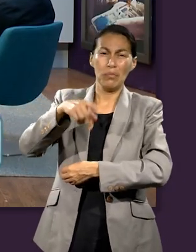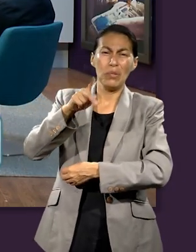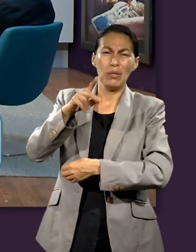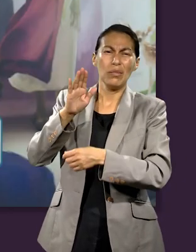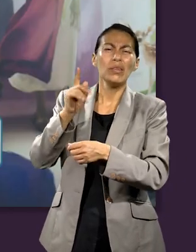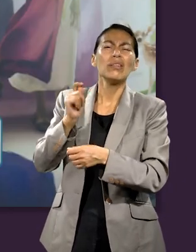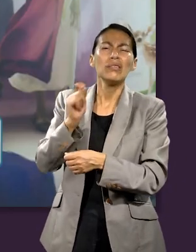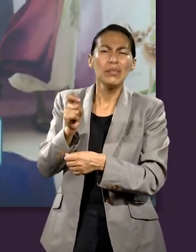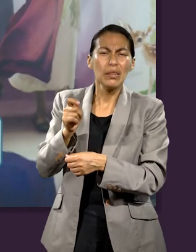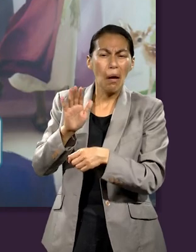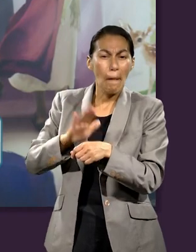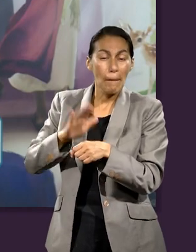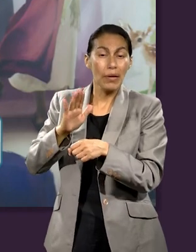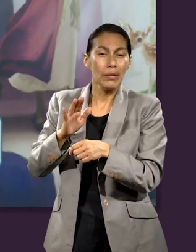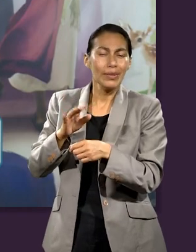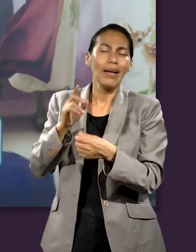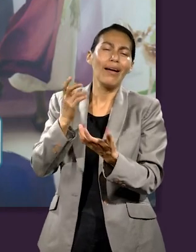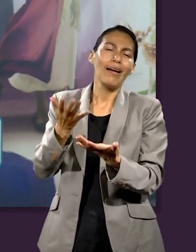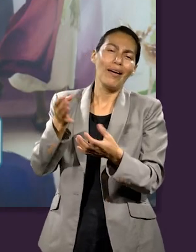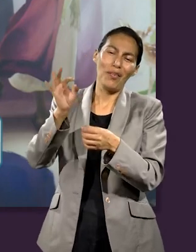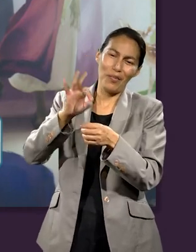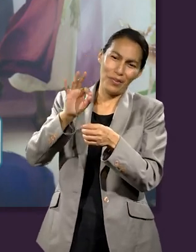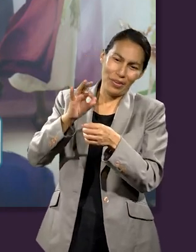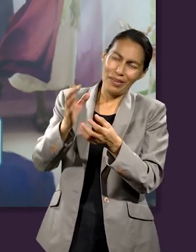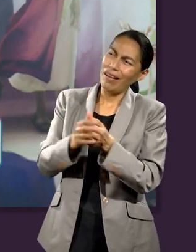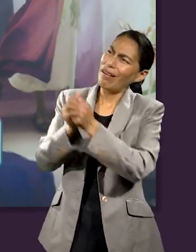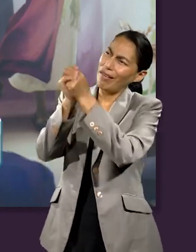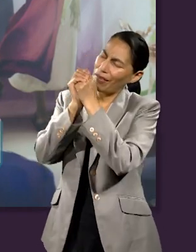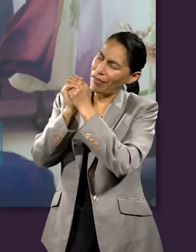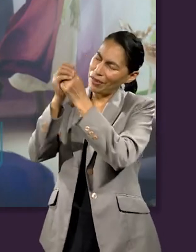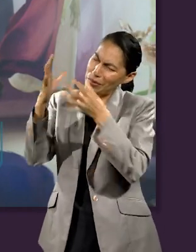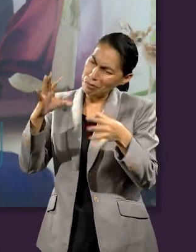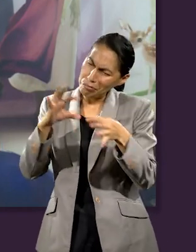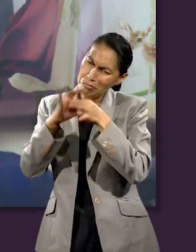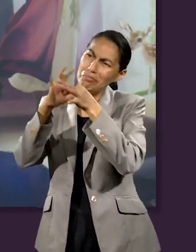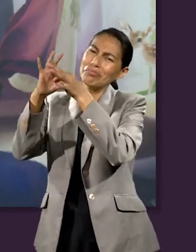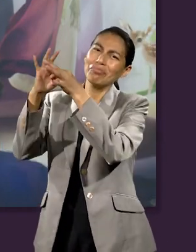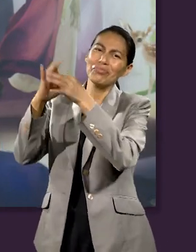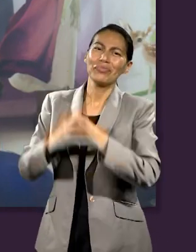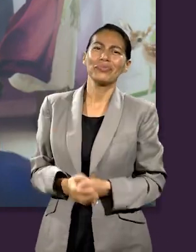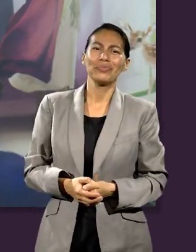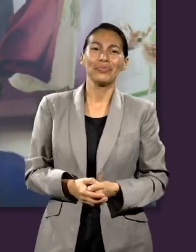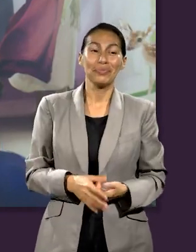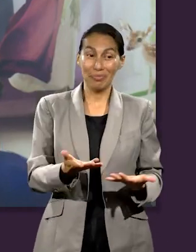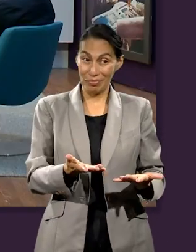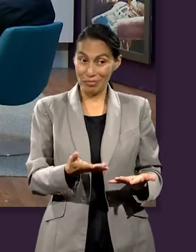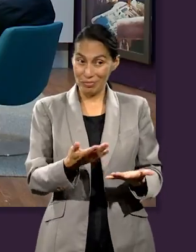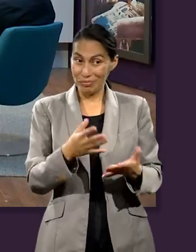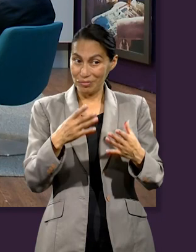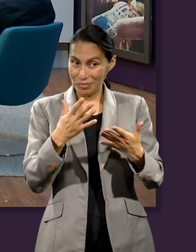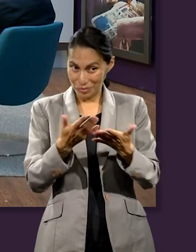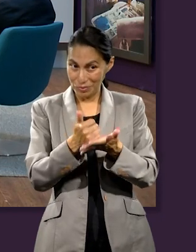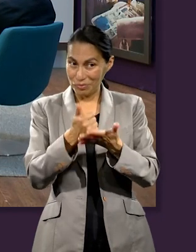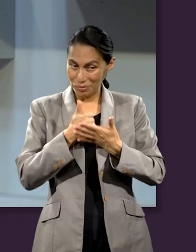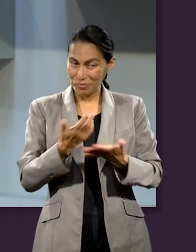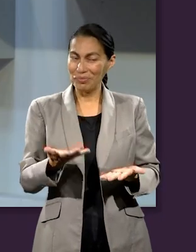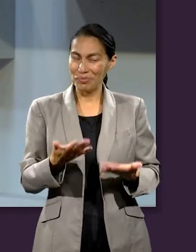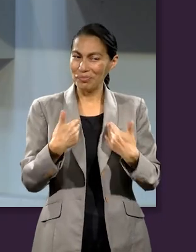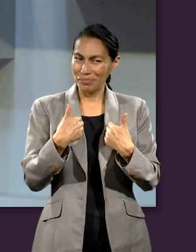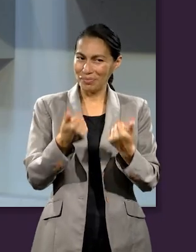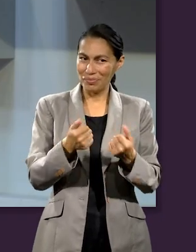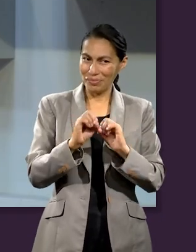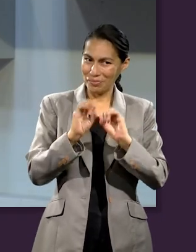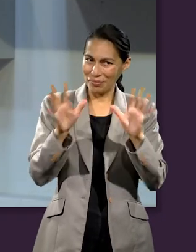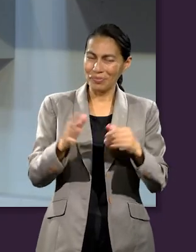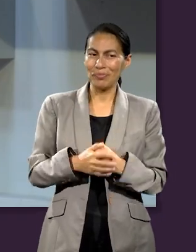poquito más que damos a Dios, no? Y es que la ofrenda complementa nuestra adoración a Dios. Nos diste norte porque empezaste a